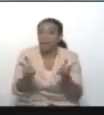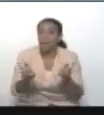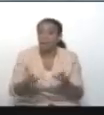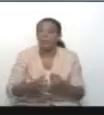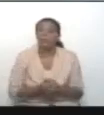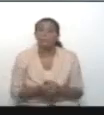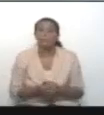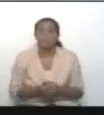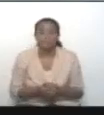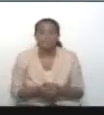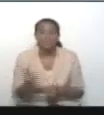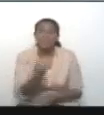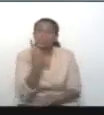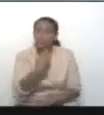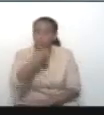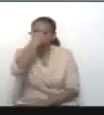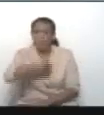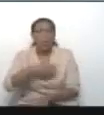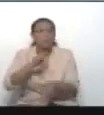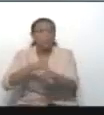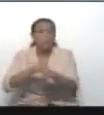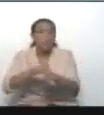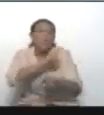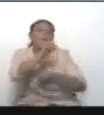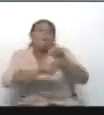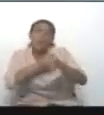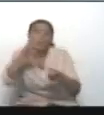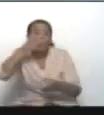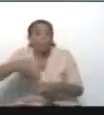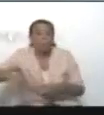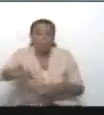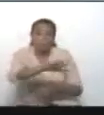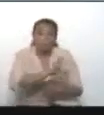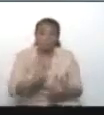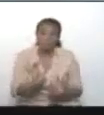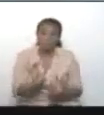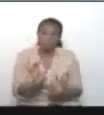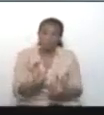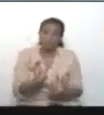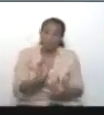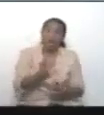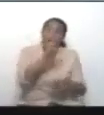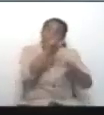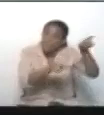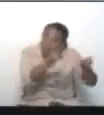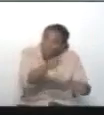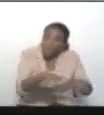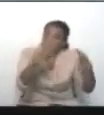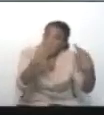Yo solamente digo, le pregunto al pueblo de Venezuela, civiles y militares,